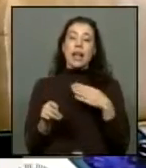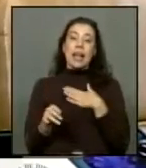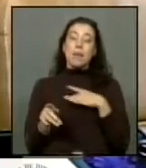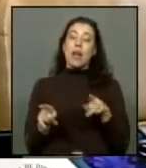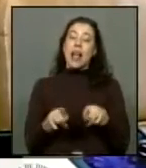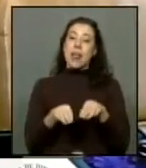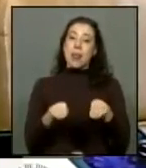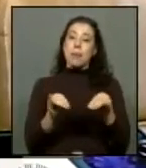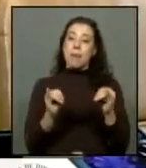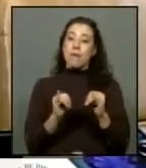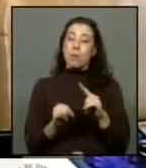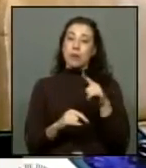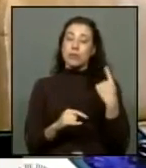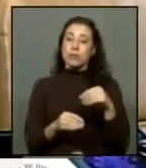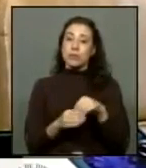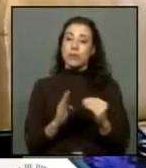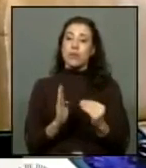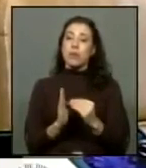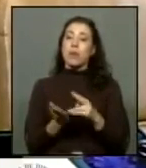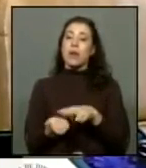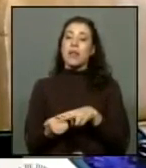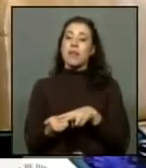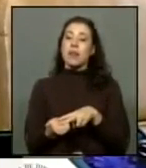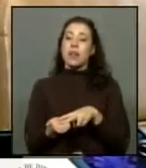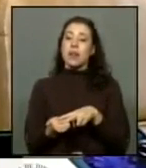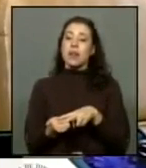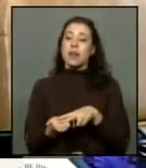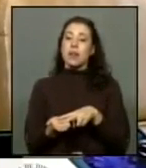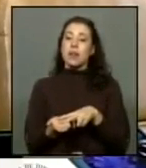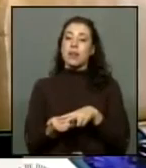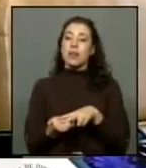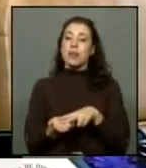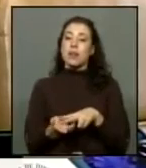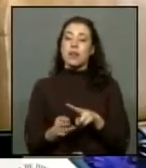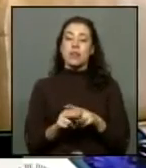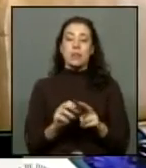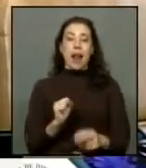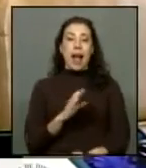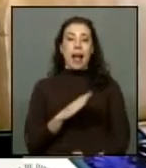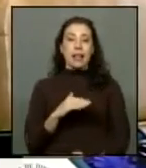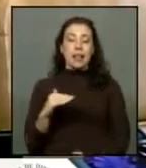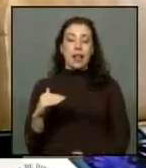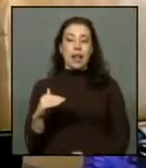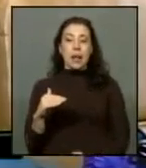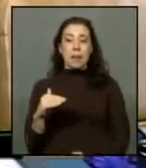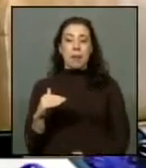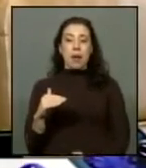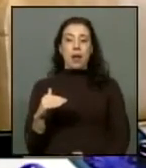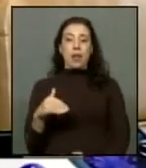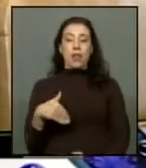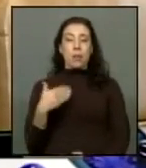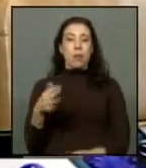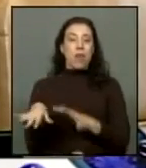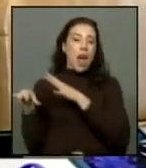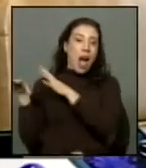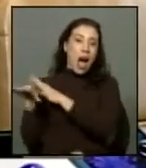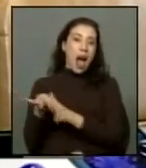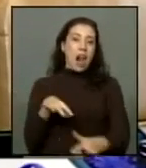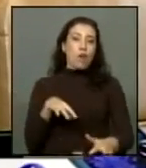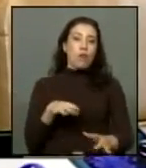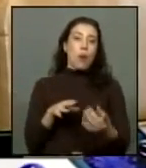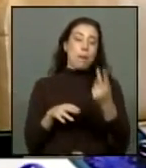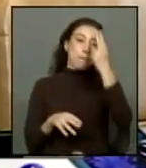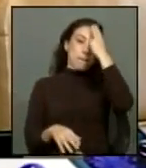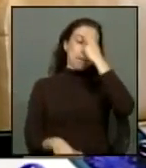porque efectivamente lo que ha ocurrido en la región de atacama después de los aluviones del mes de